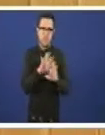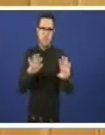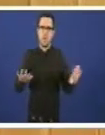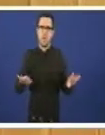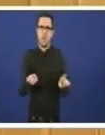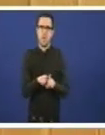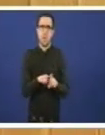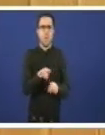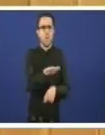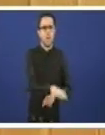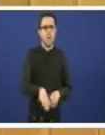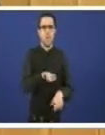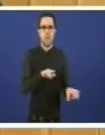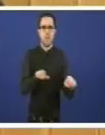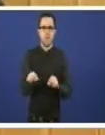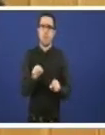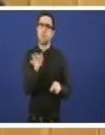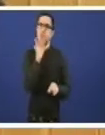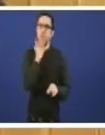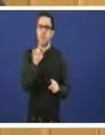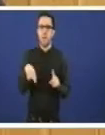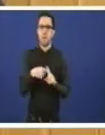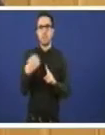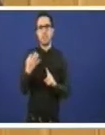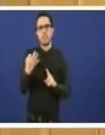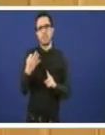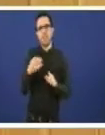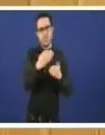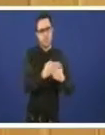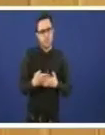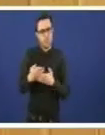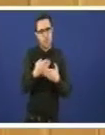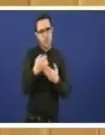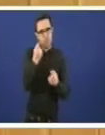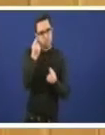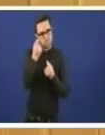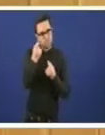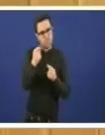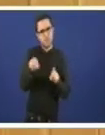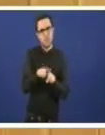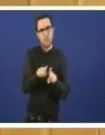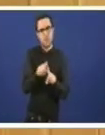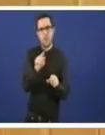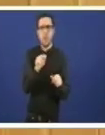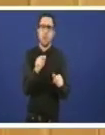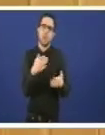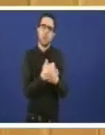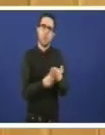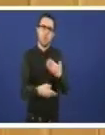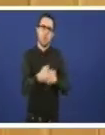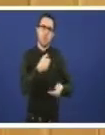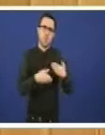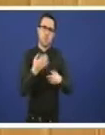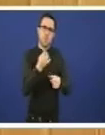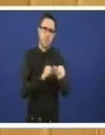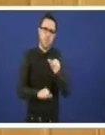está decidida e que evidentemente habrá que estudiarla rigurosamente a partires de todas as propostas que podan facer para que se